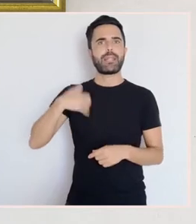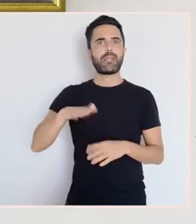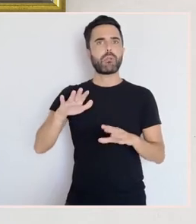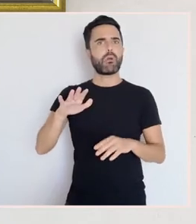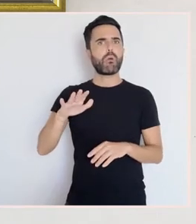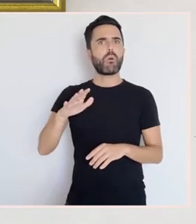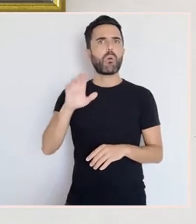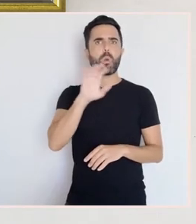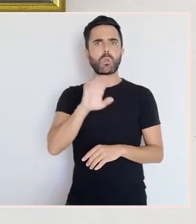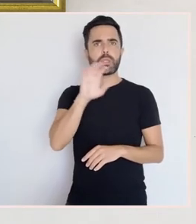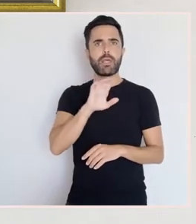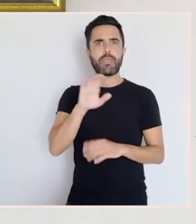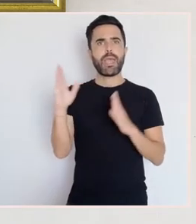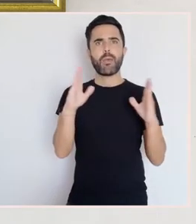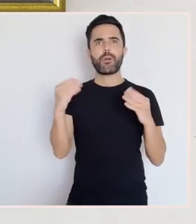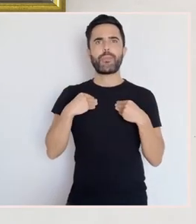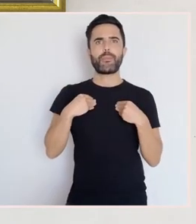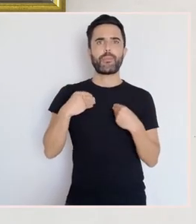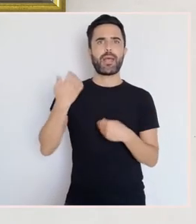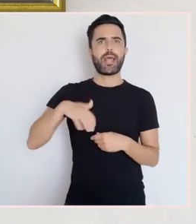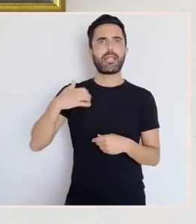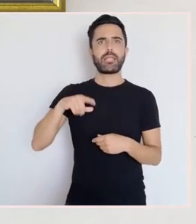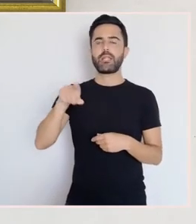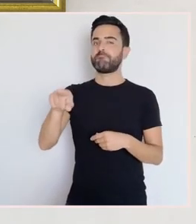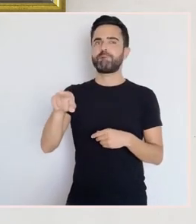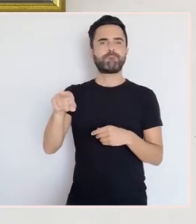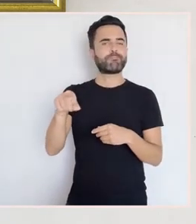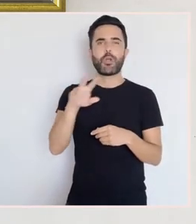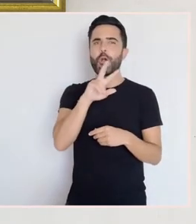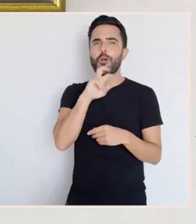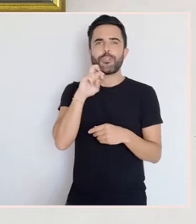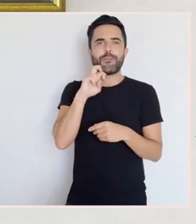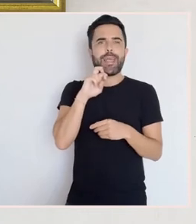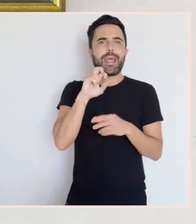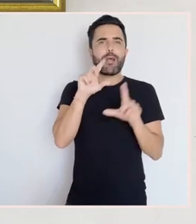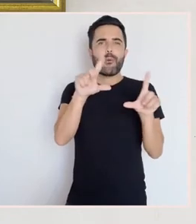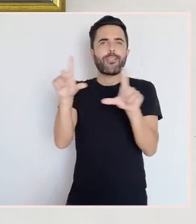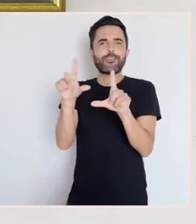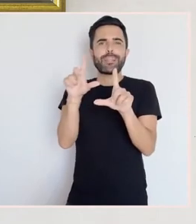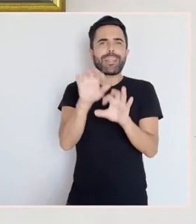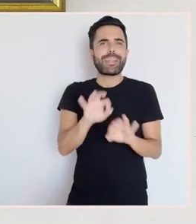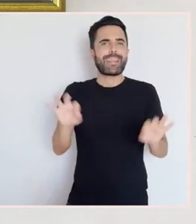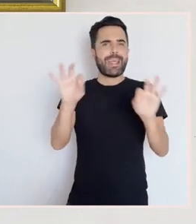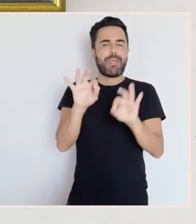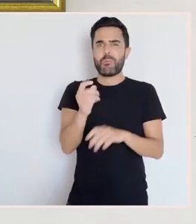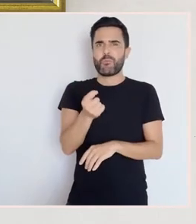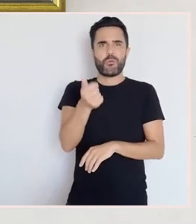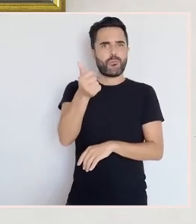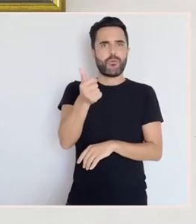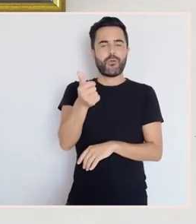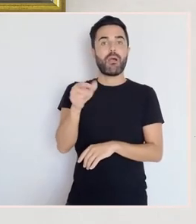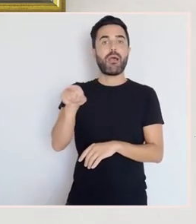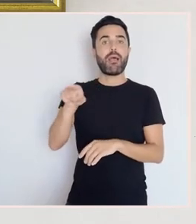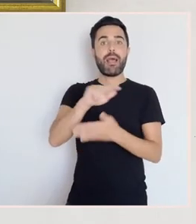absolutamente nada da súa obra. O mun pouquinho. El decide, antes de voltar a Galicia, facer un